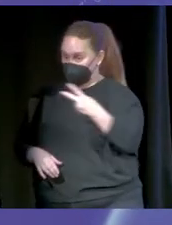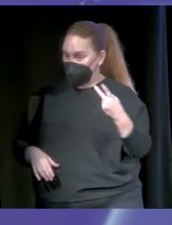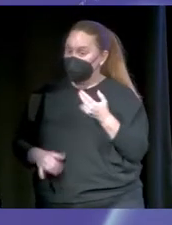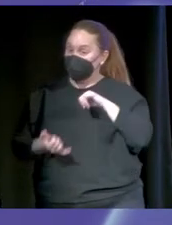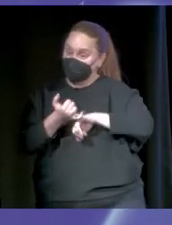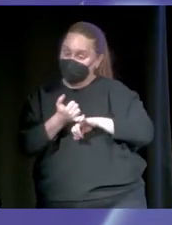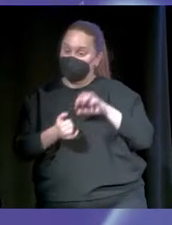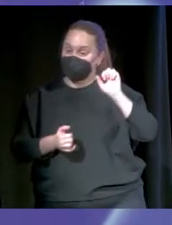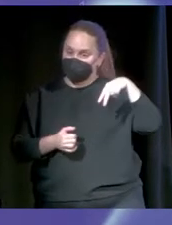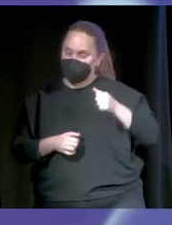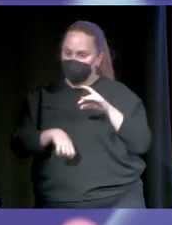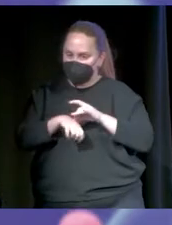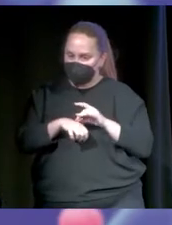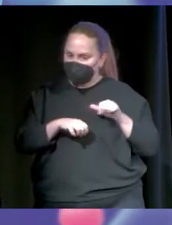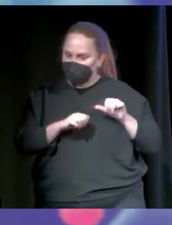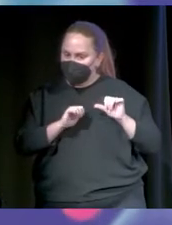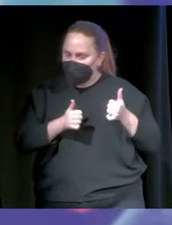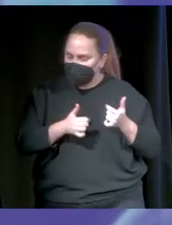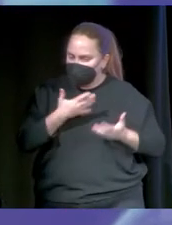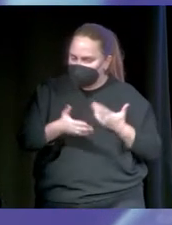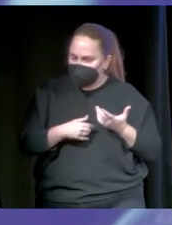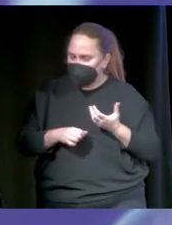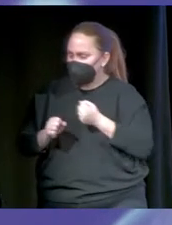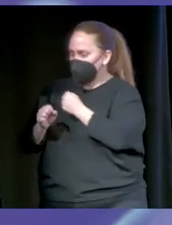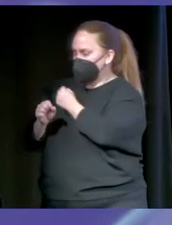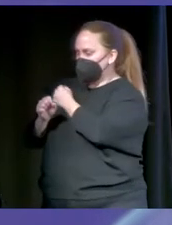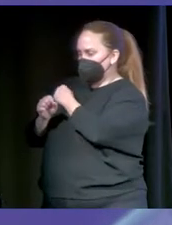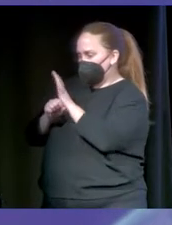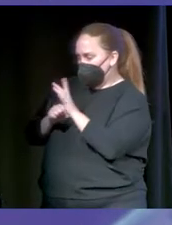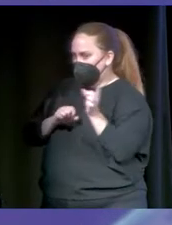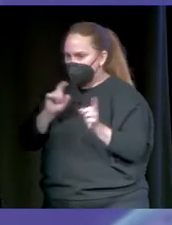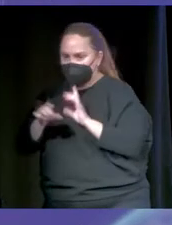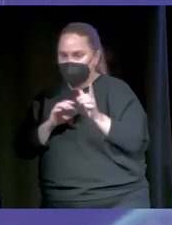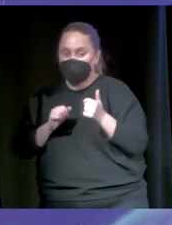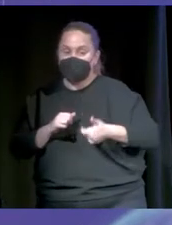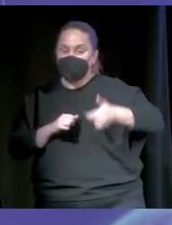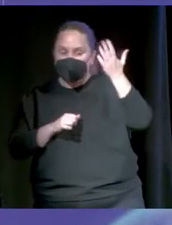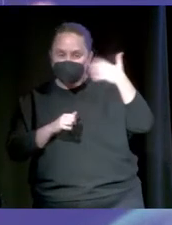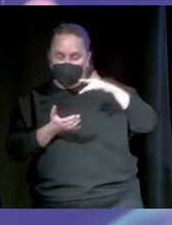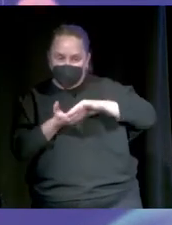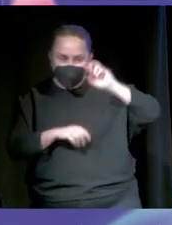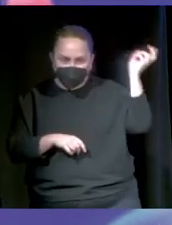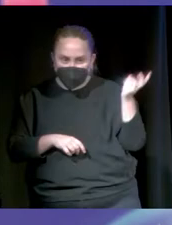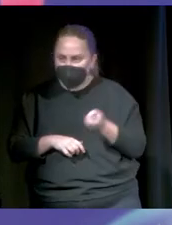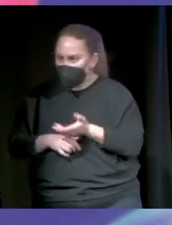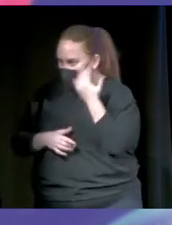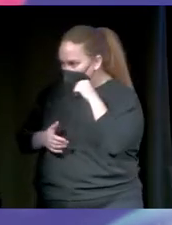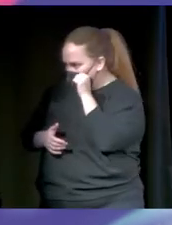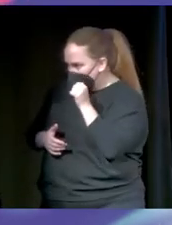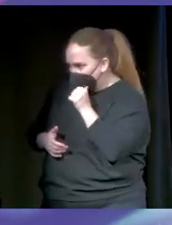empieza a encontrarse mal. Y digo, ay, que no sea COVID. Y dice, no, me encuentro mal de otra cosa. Y ya lo he vivido antes. yo, no, sí.